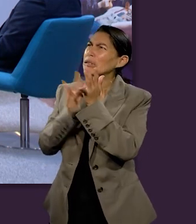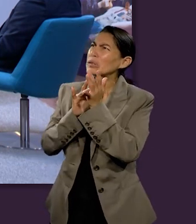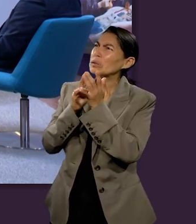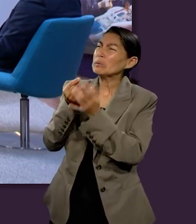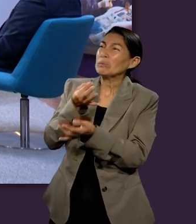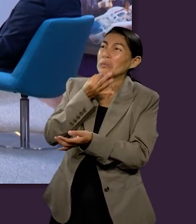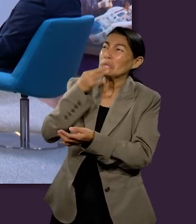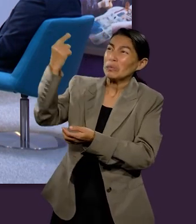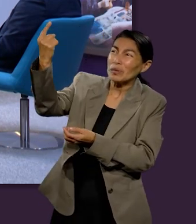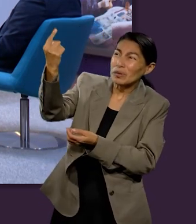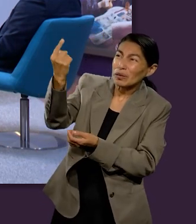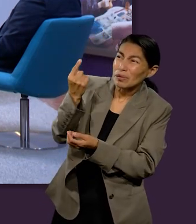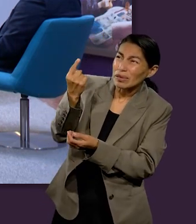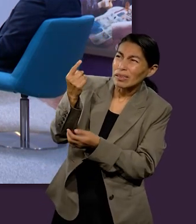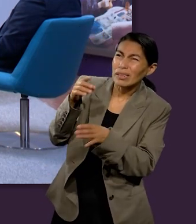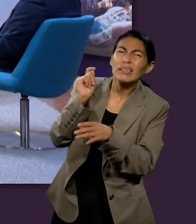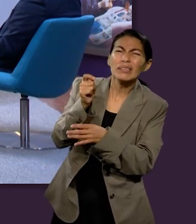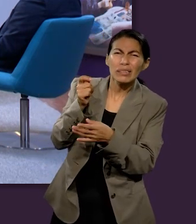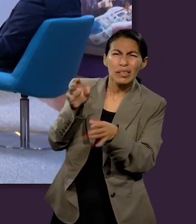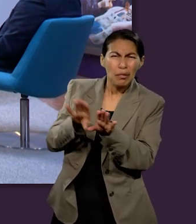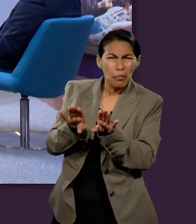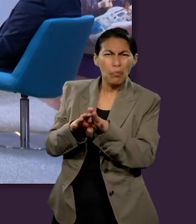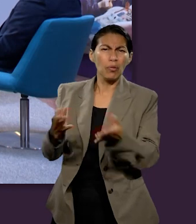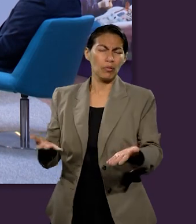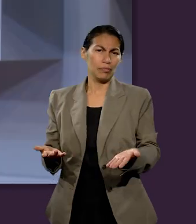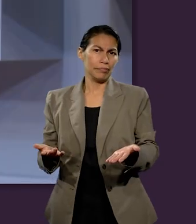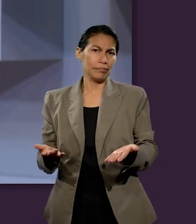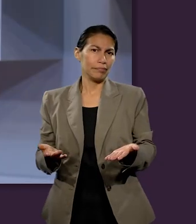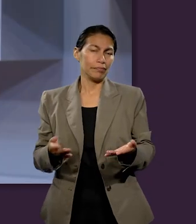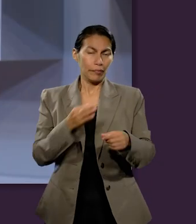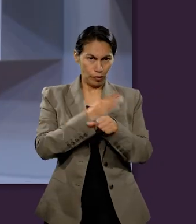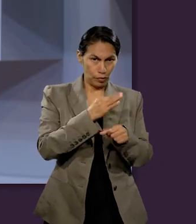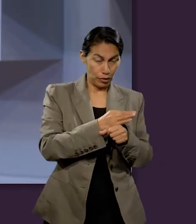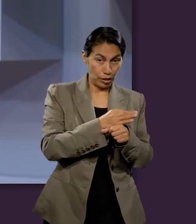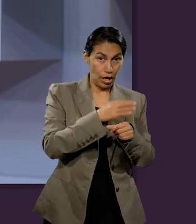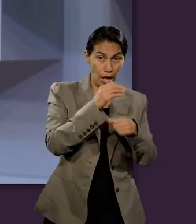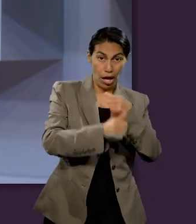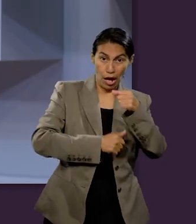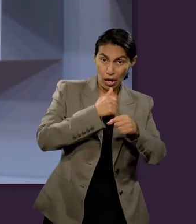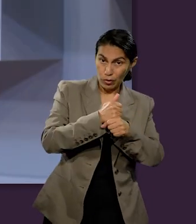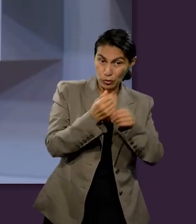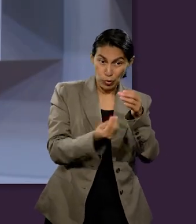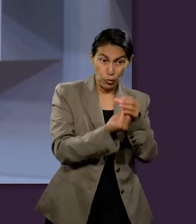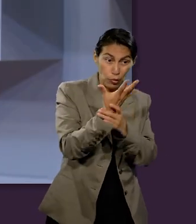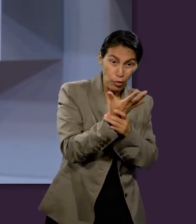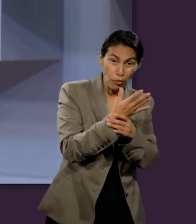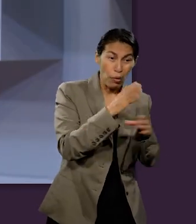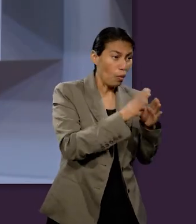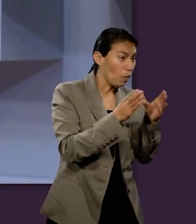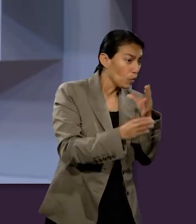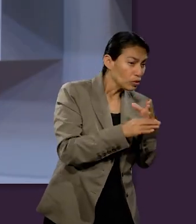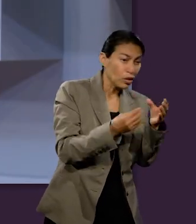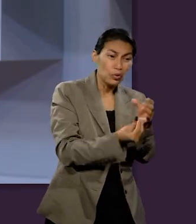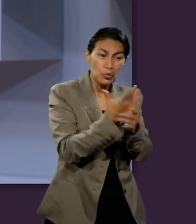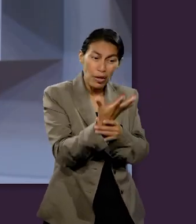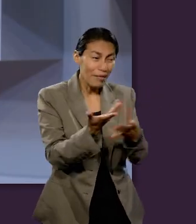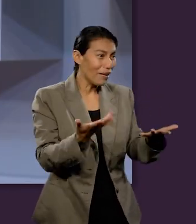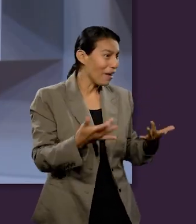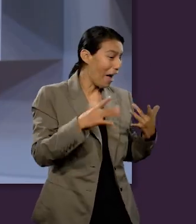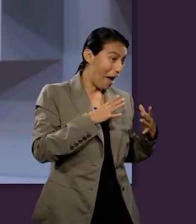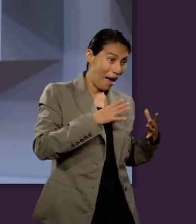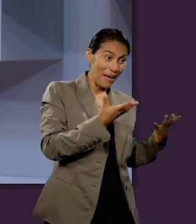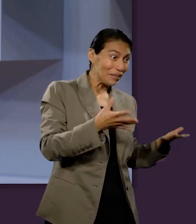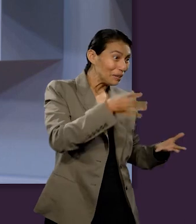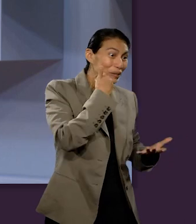pronto a un plano más próximo ahora en el contexto de un año nuevo queremos estrenar cosas nuevas